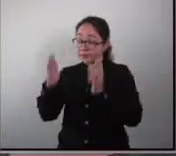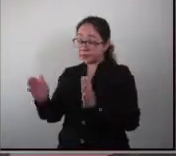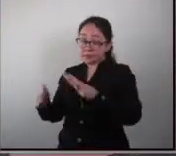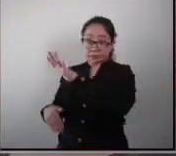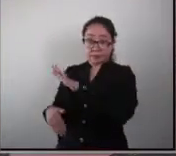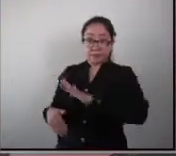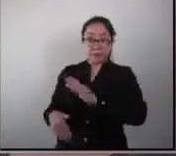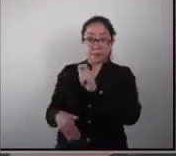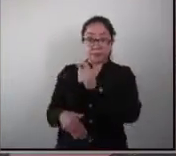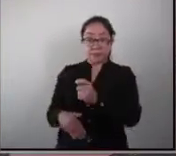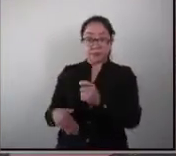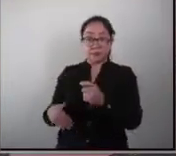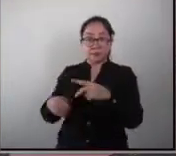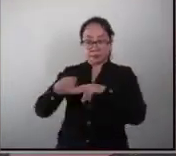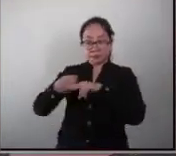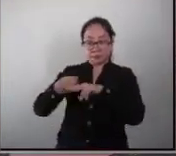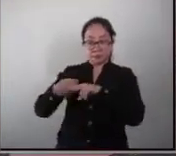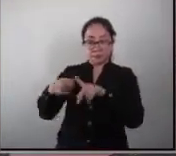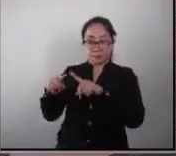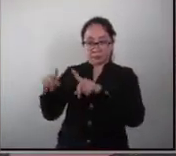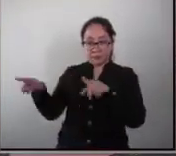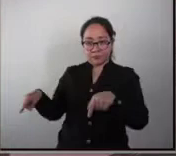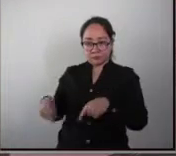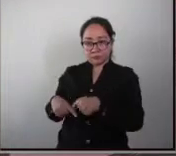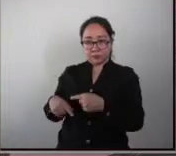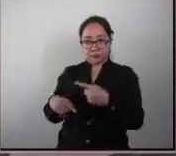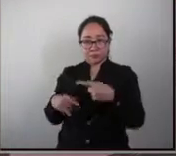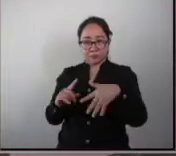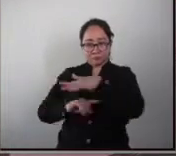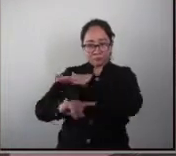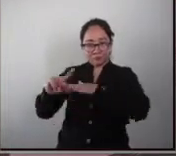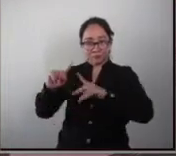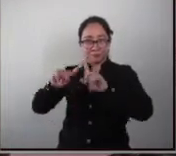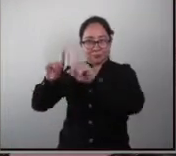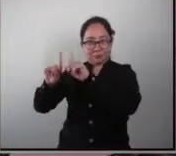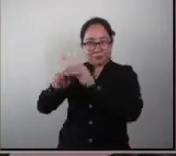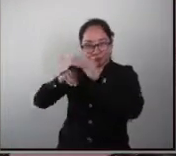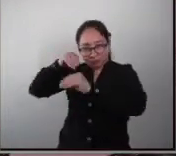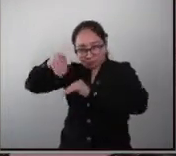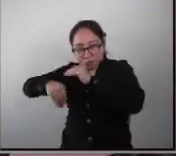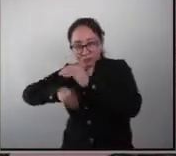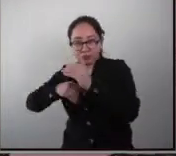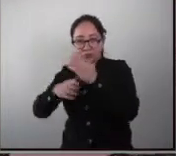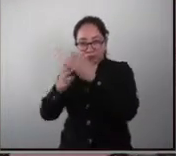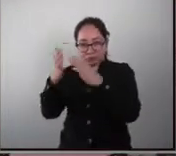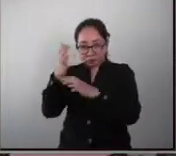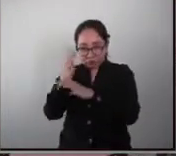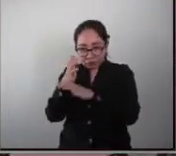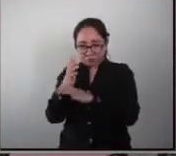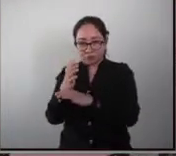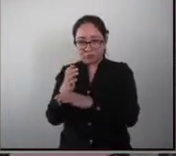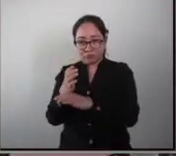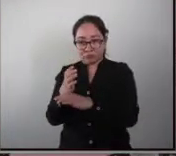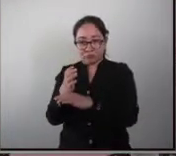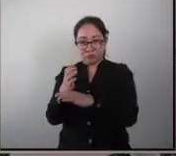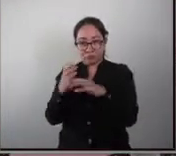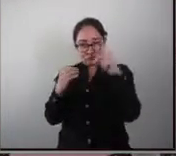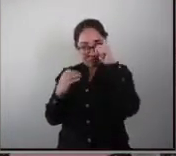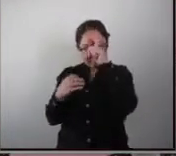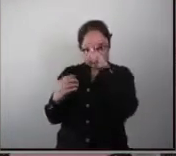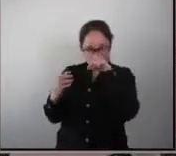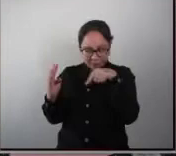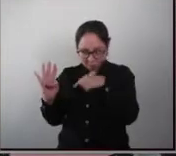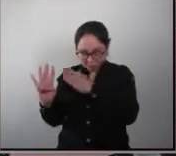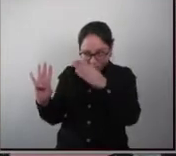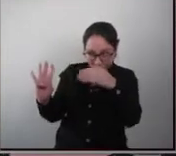en donde les digo que es el ambiente enriquecido esto es les metemos cosas que complican el ambiente